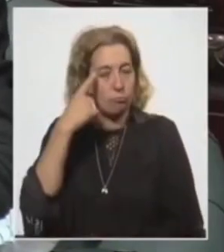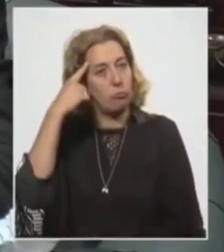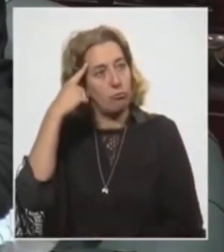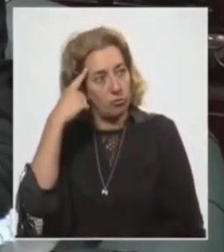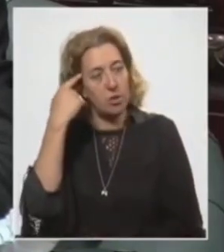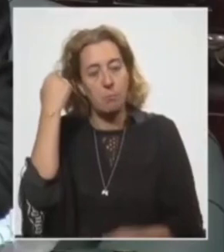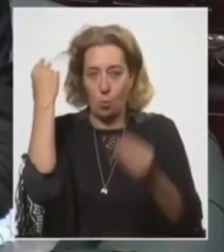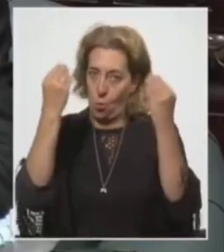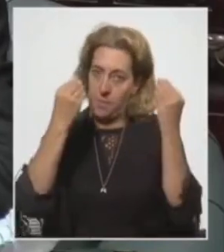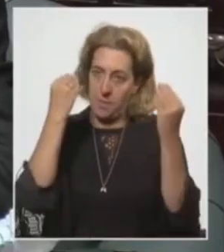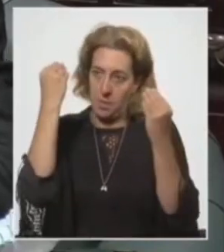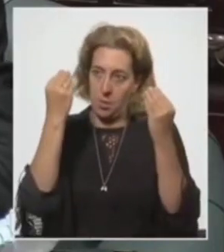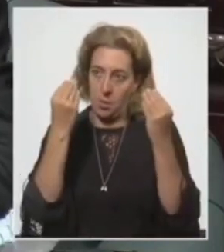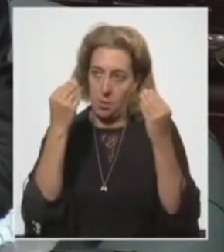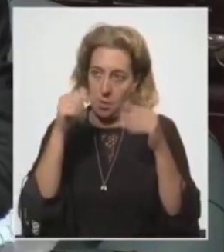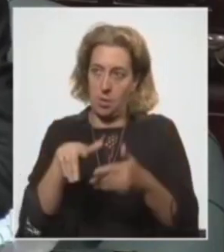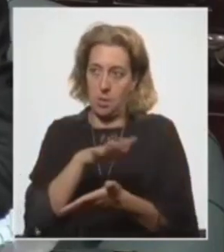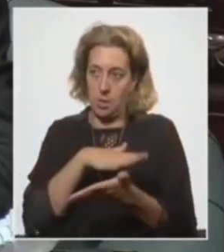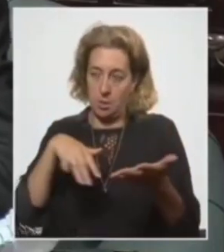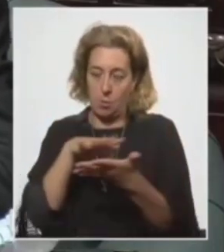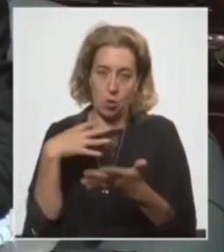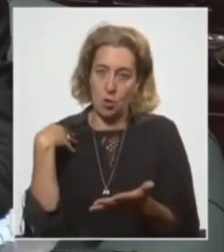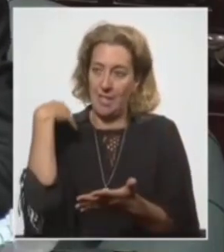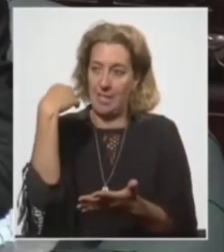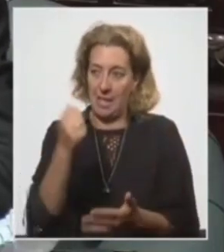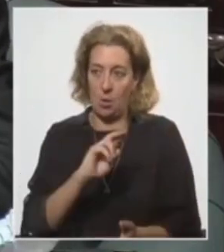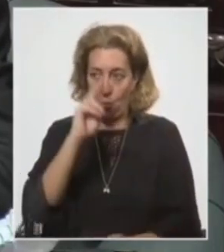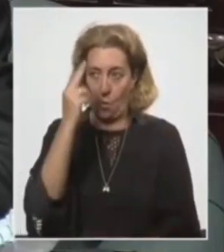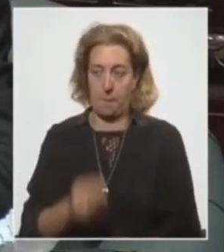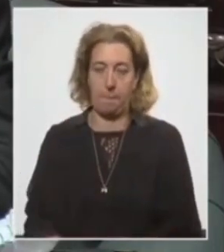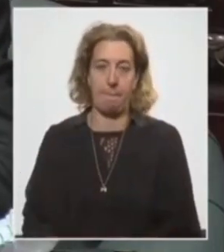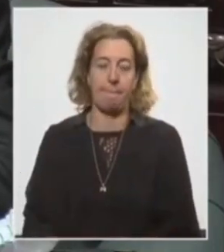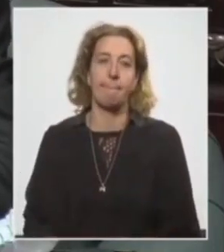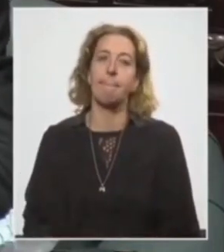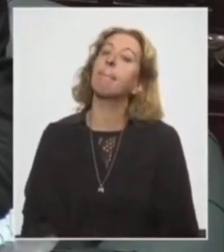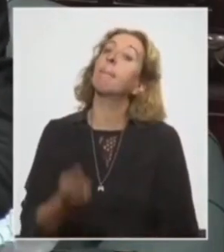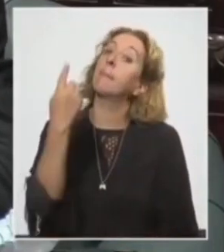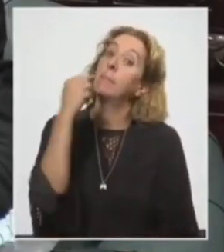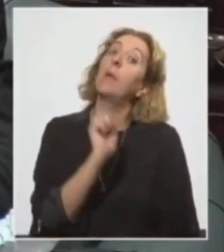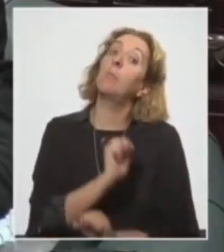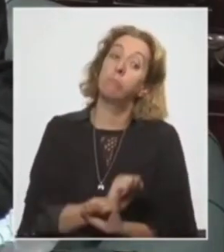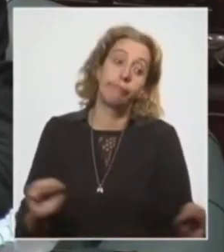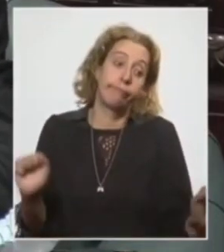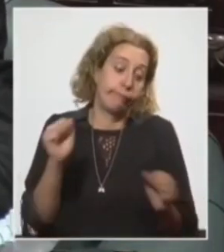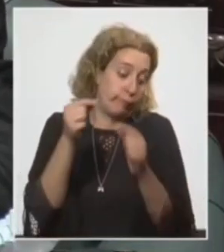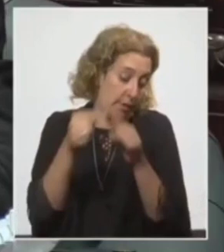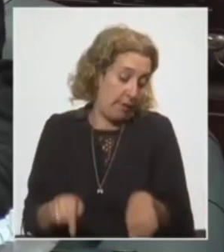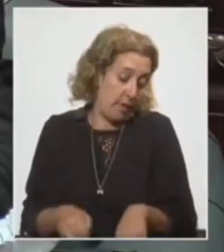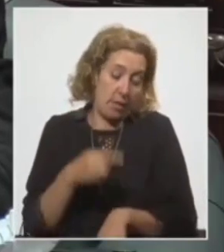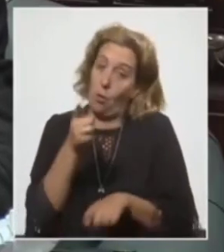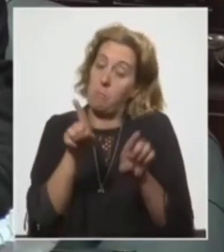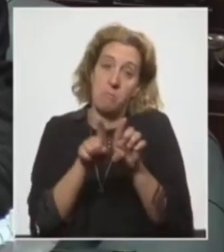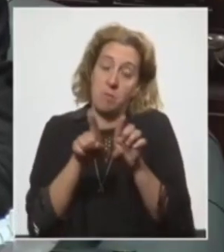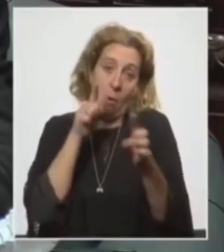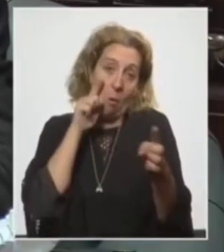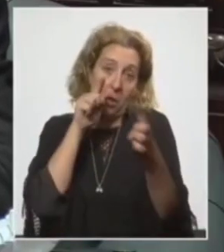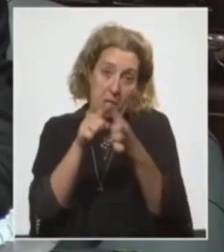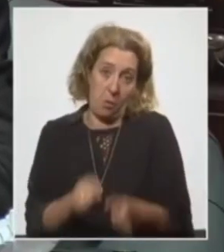y la preocupación de la situación sanitaria en el Uruguay. Pero podemos tener diferencias con el mismo objetivo,